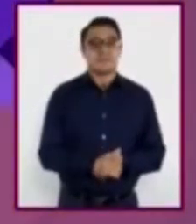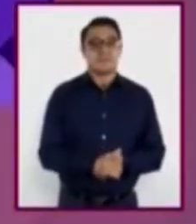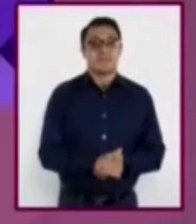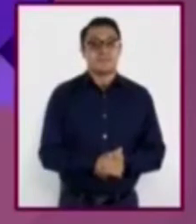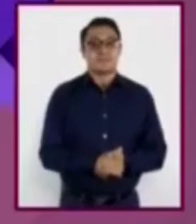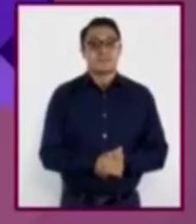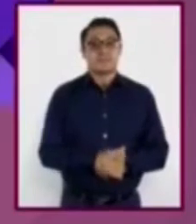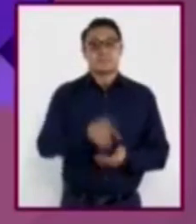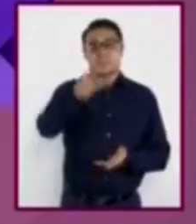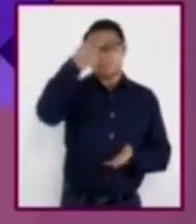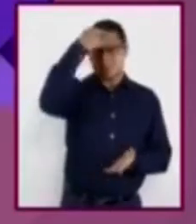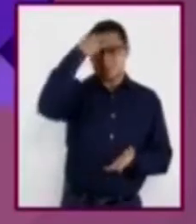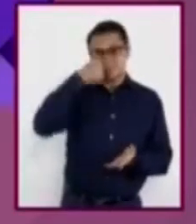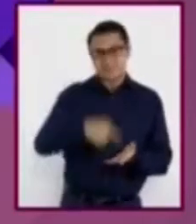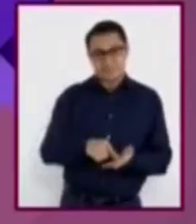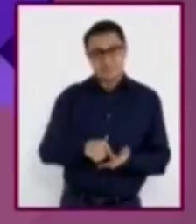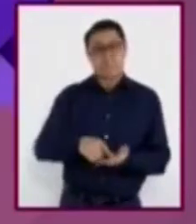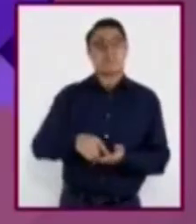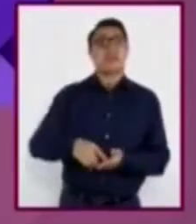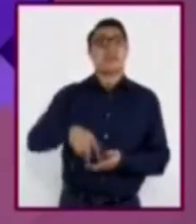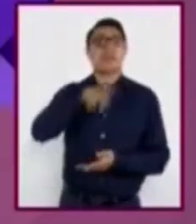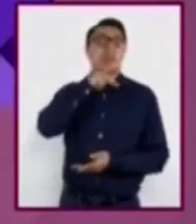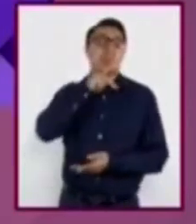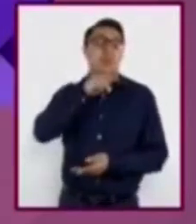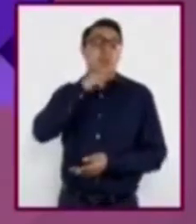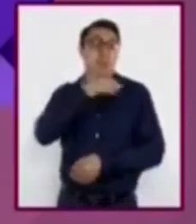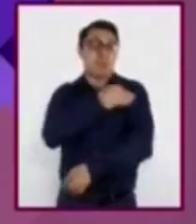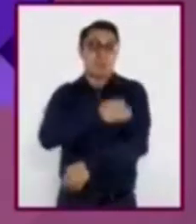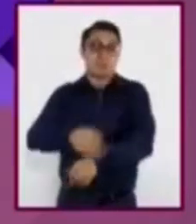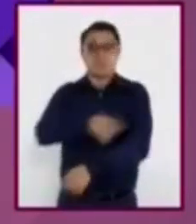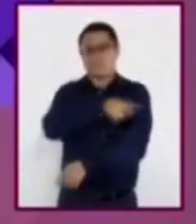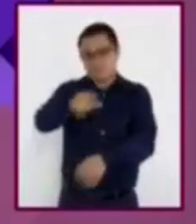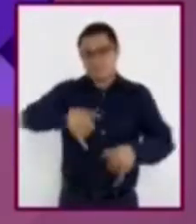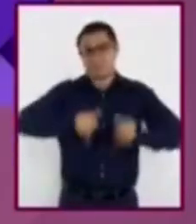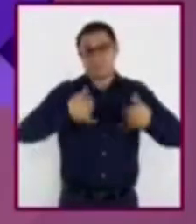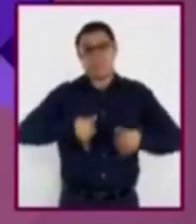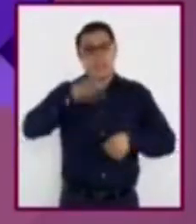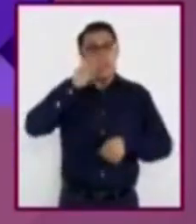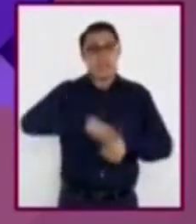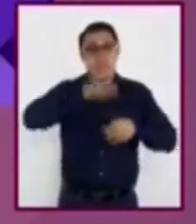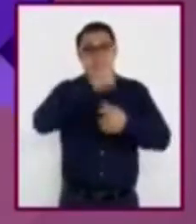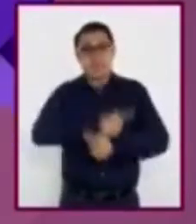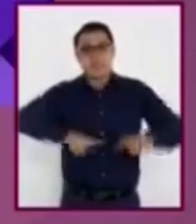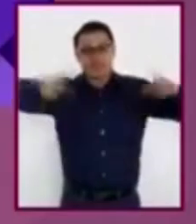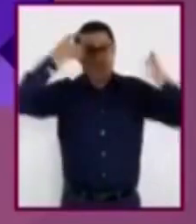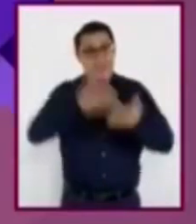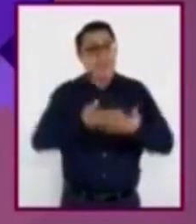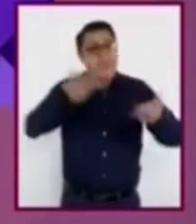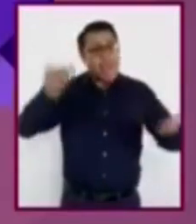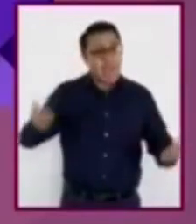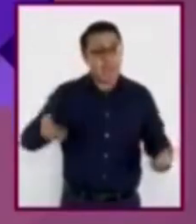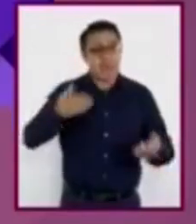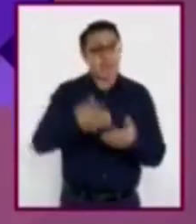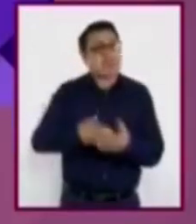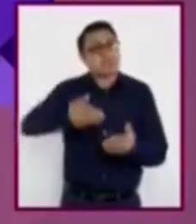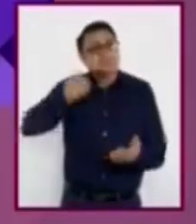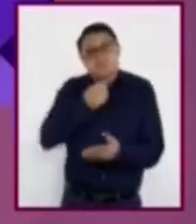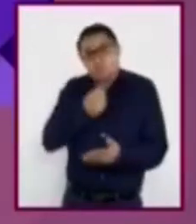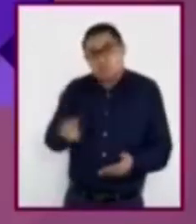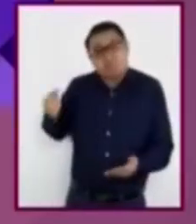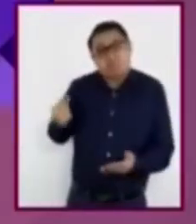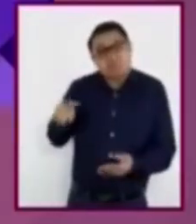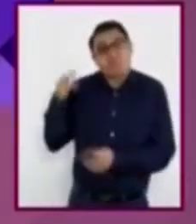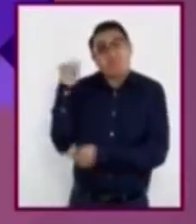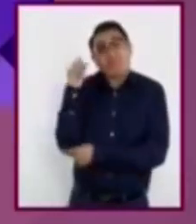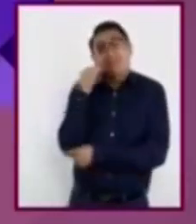¿Creen que los padres de estos adolescentes les dan mayor libertad ahora que cuando eran niñas y niños e iban en